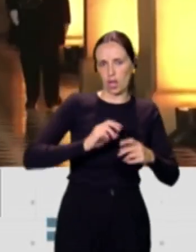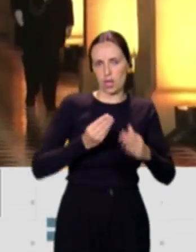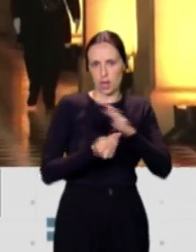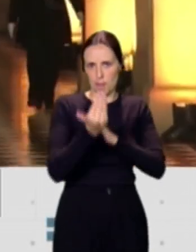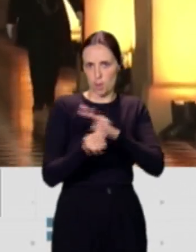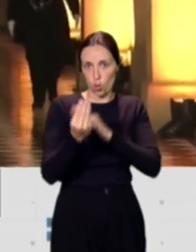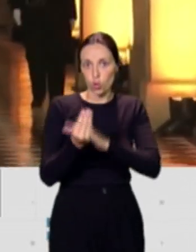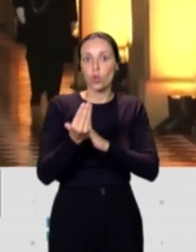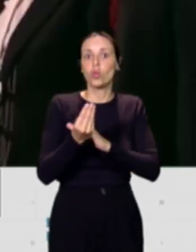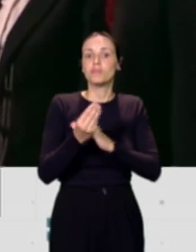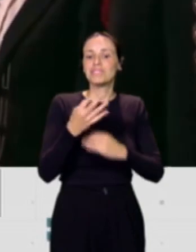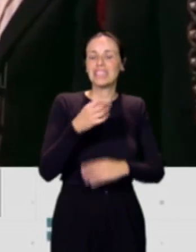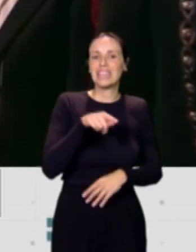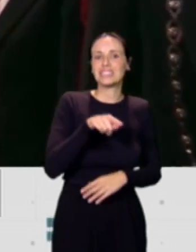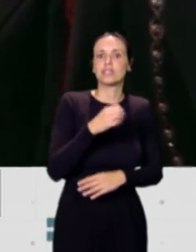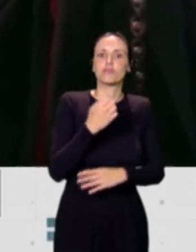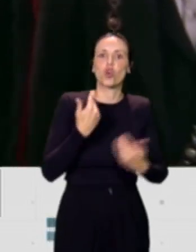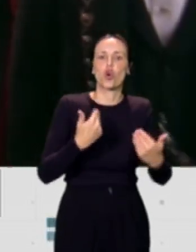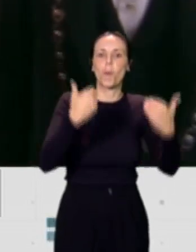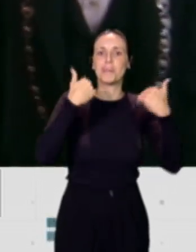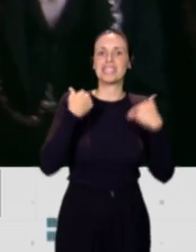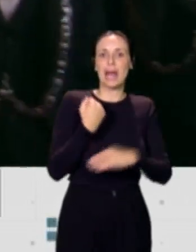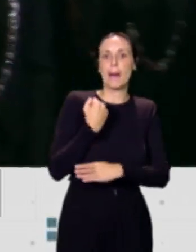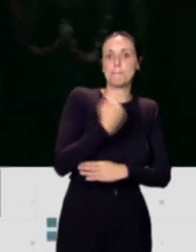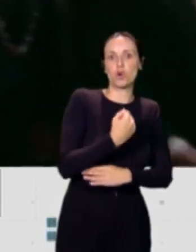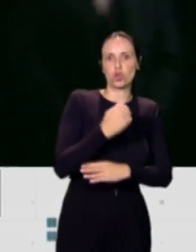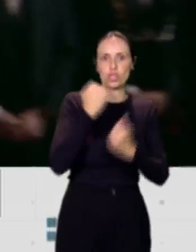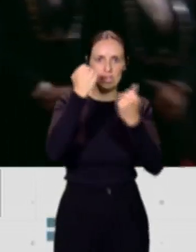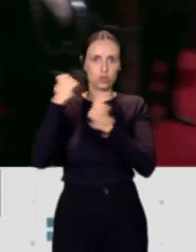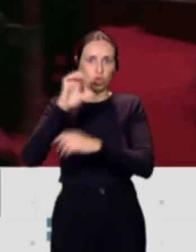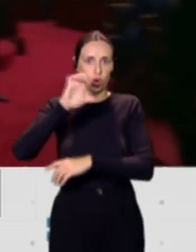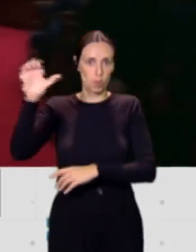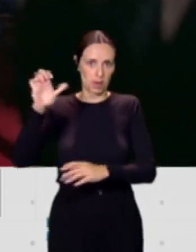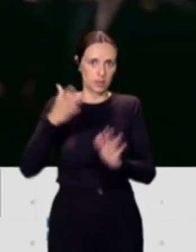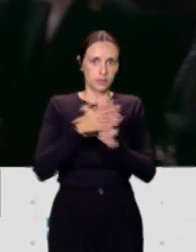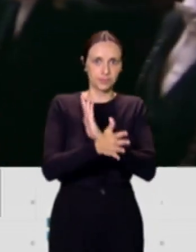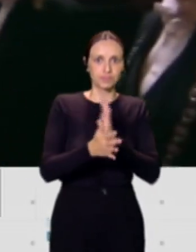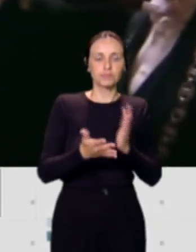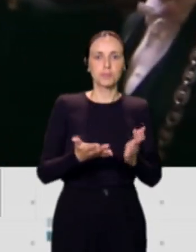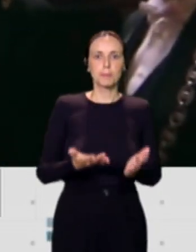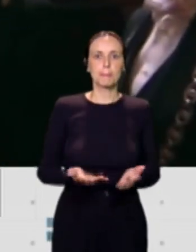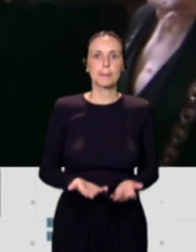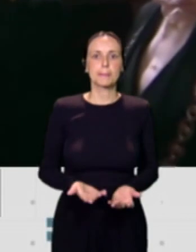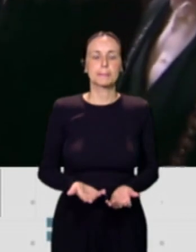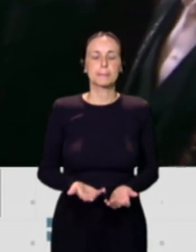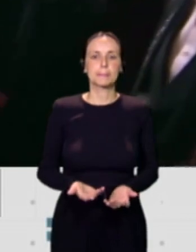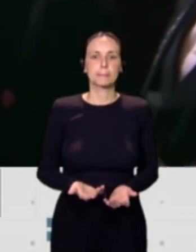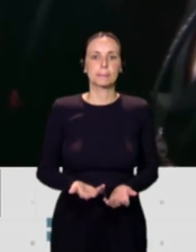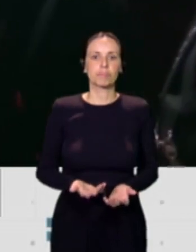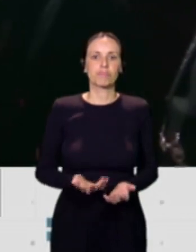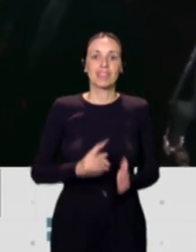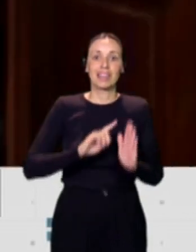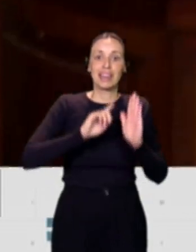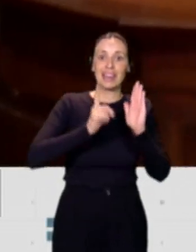competencias de apoyo por parte de las instituciones europeas. Es decir, son competencias, son una materia en la que legisla y